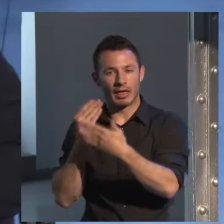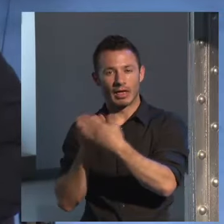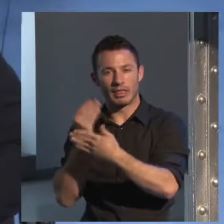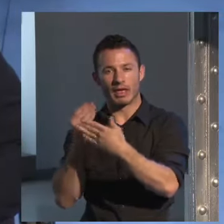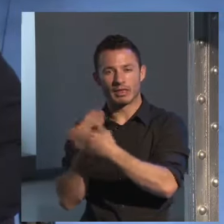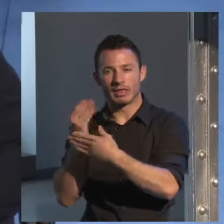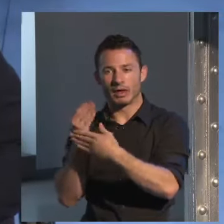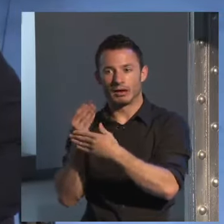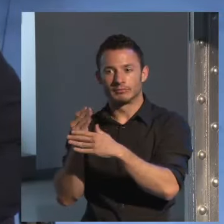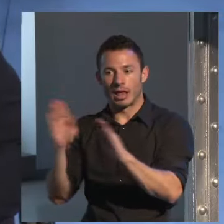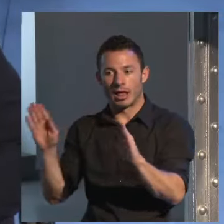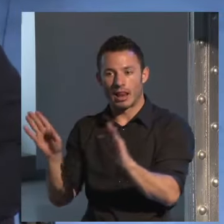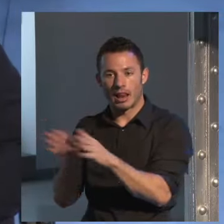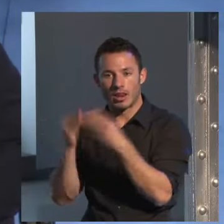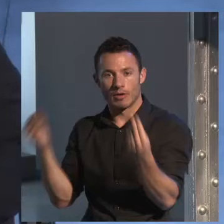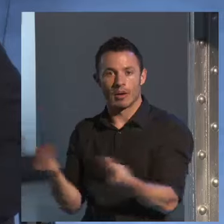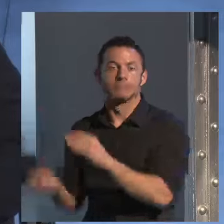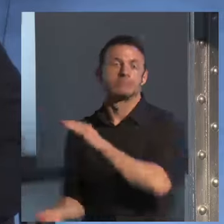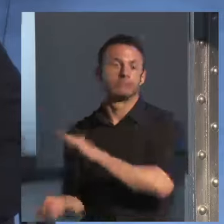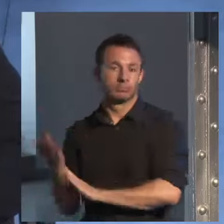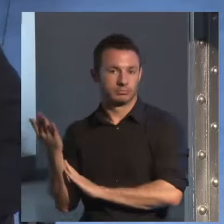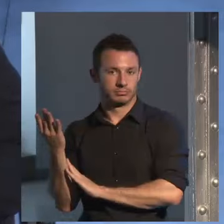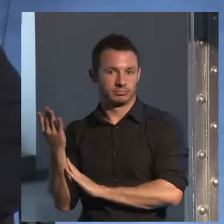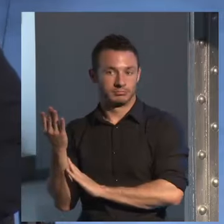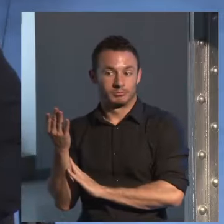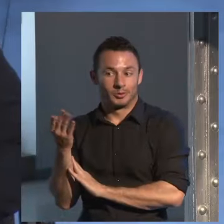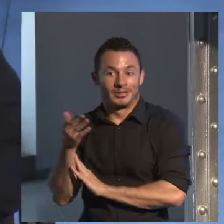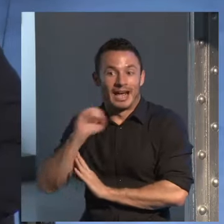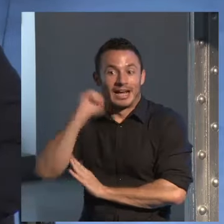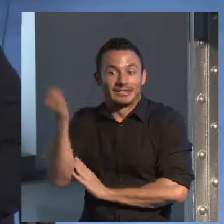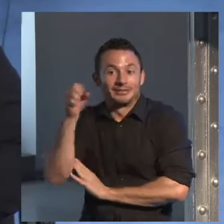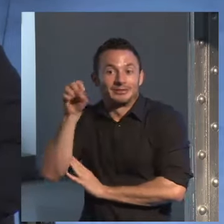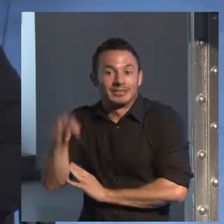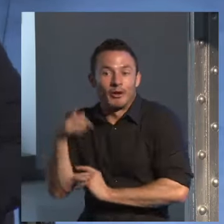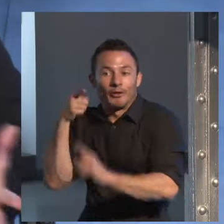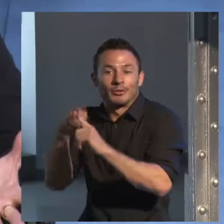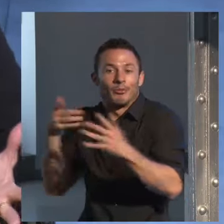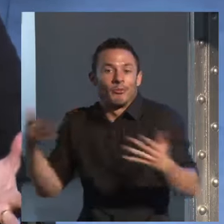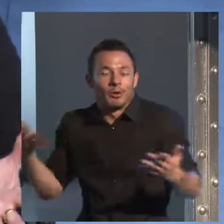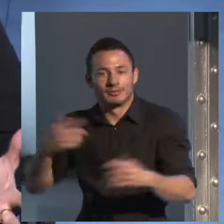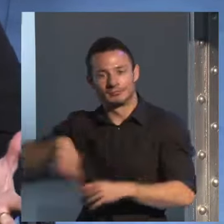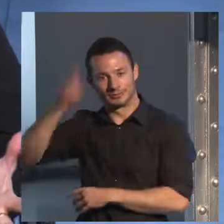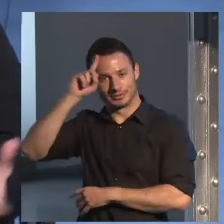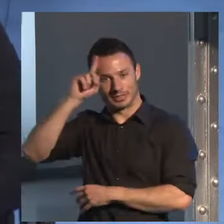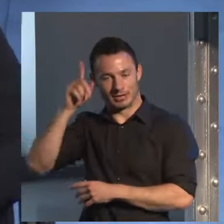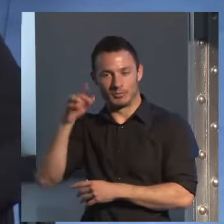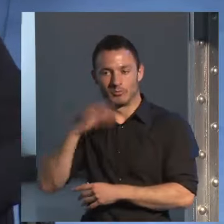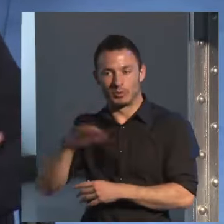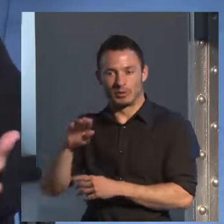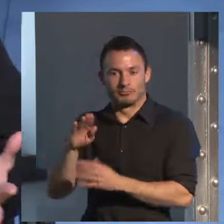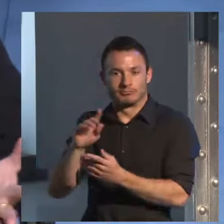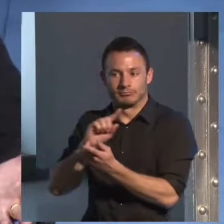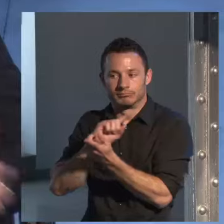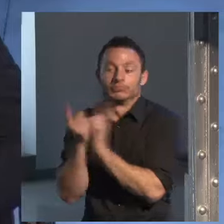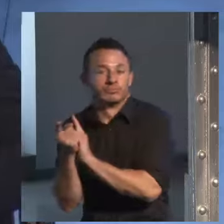generando una obra que toma forma. Y donde no siempre se sabe a dónde vas. Puedes variar en cualquier momento. Yo